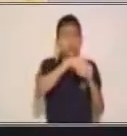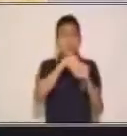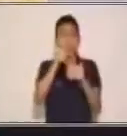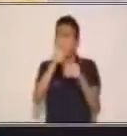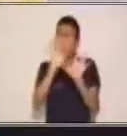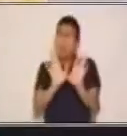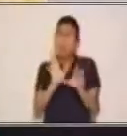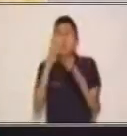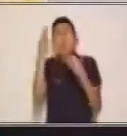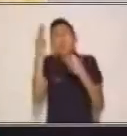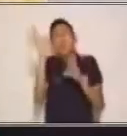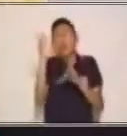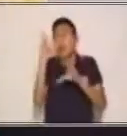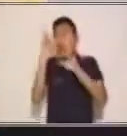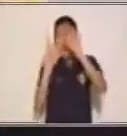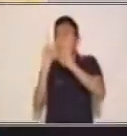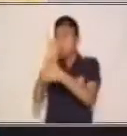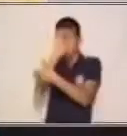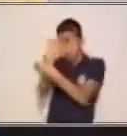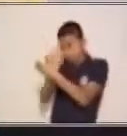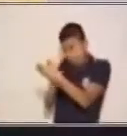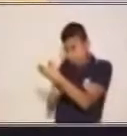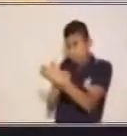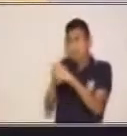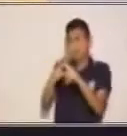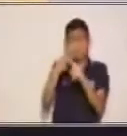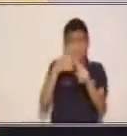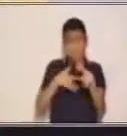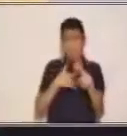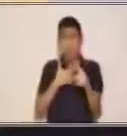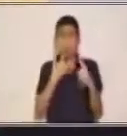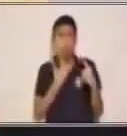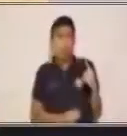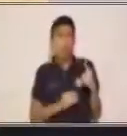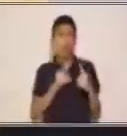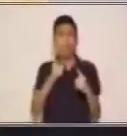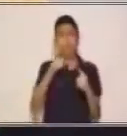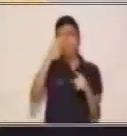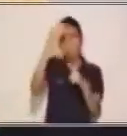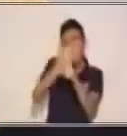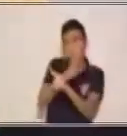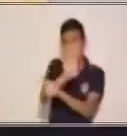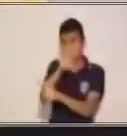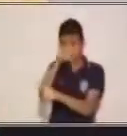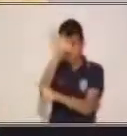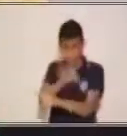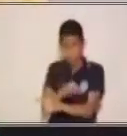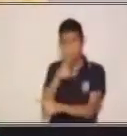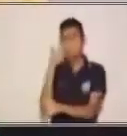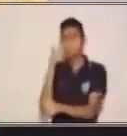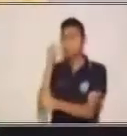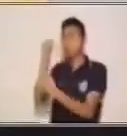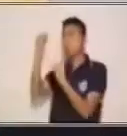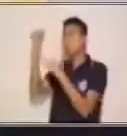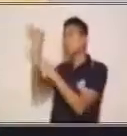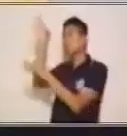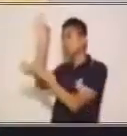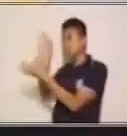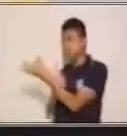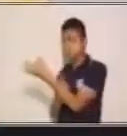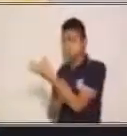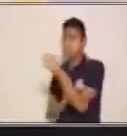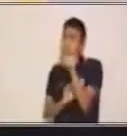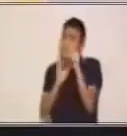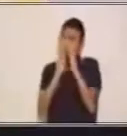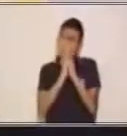Muy ¿Cómo nos sentimos cuando nos pasan algunas situaciones? También lo tenemos que guardar en nuestra cajita de